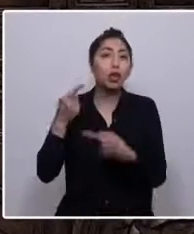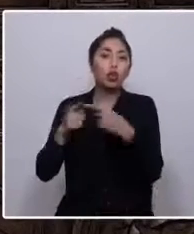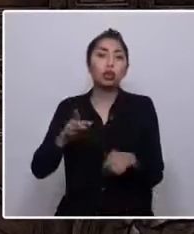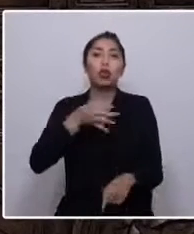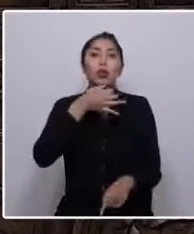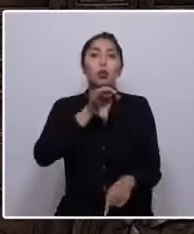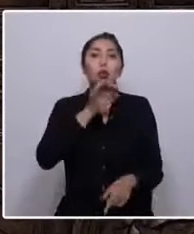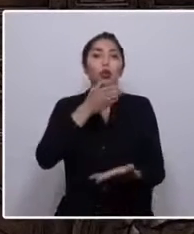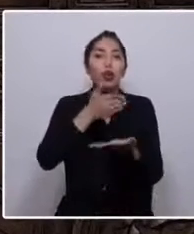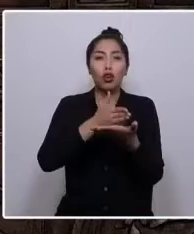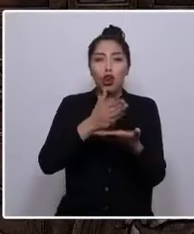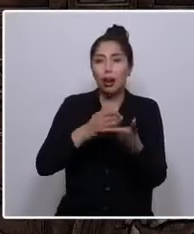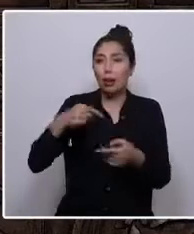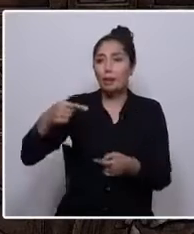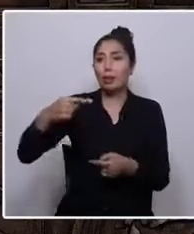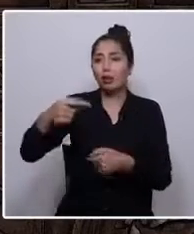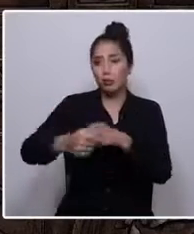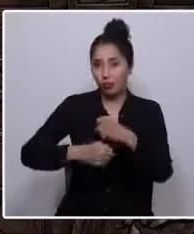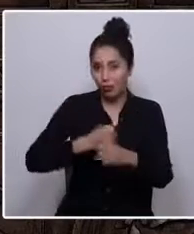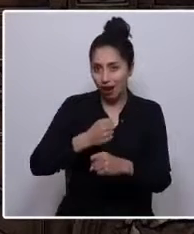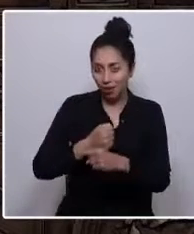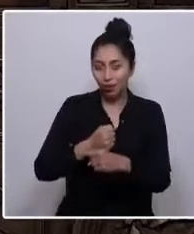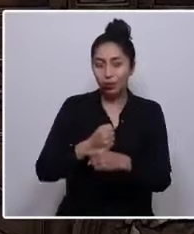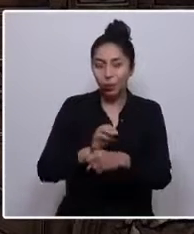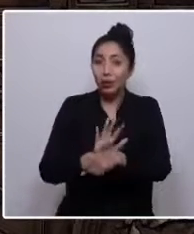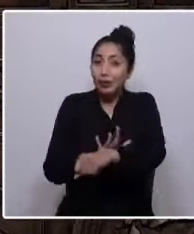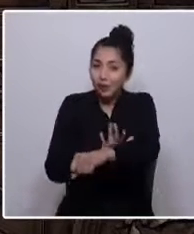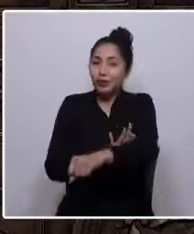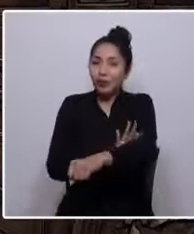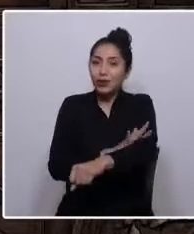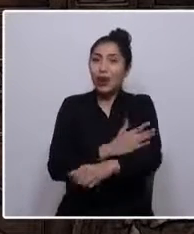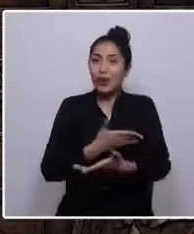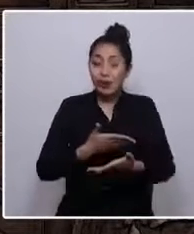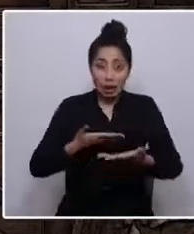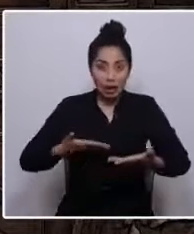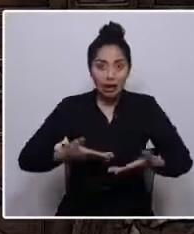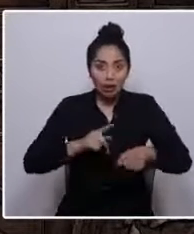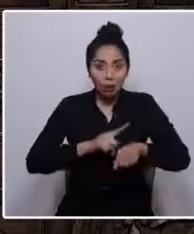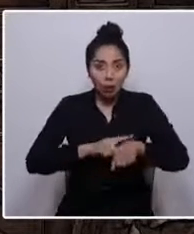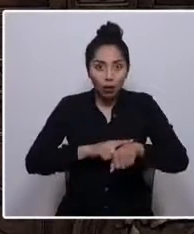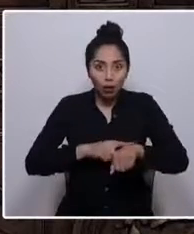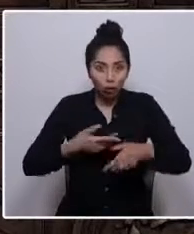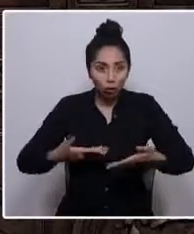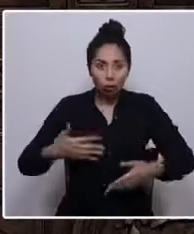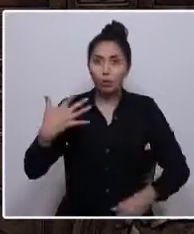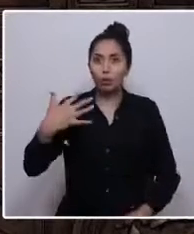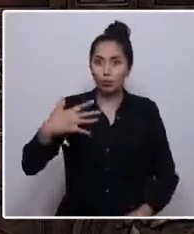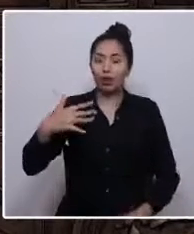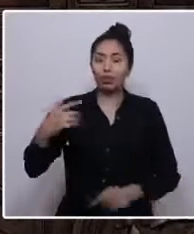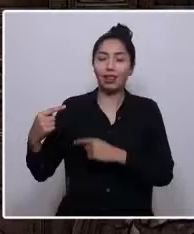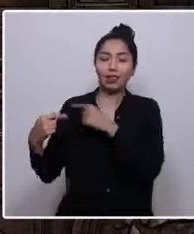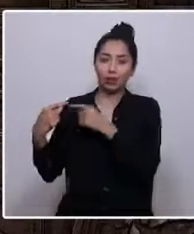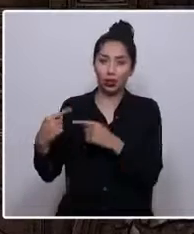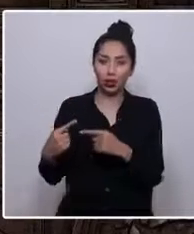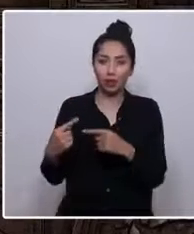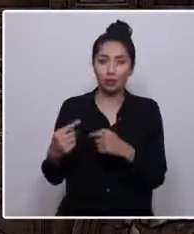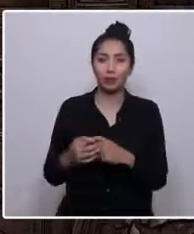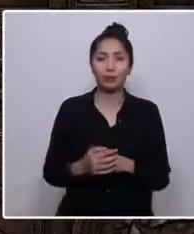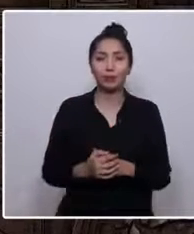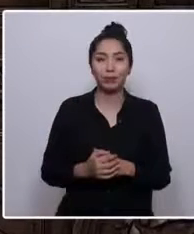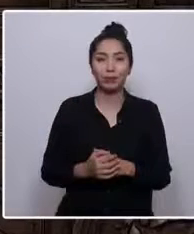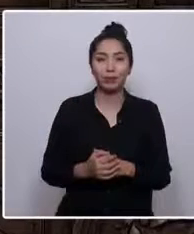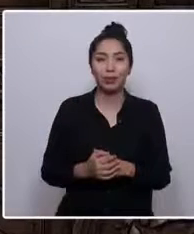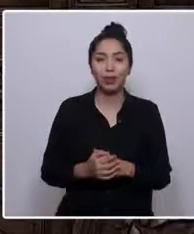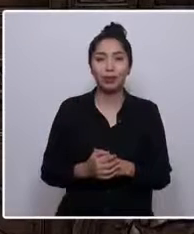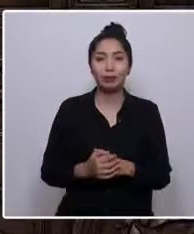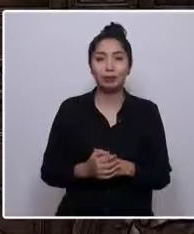en las próximas décadas. ¡Qué emoción! En este momento crucial de nuestra historia. Hablamos desde